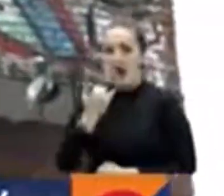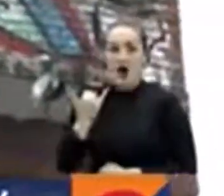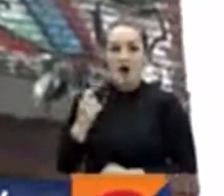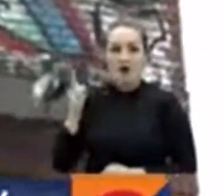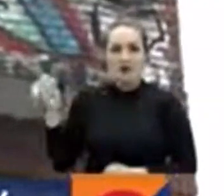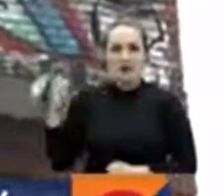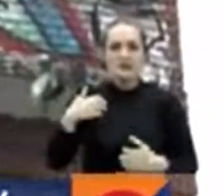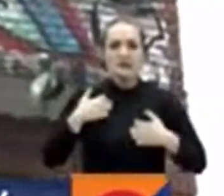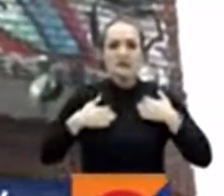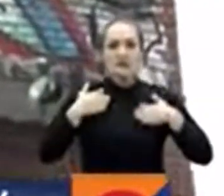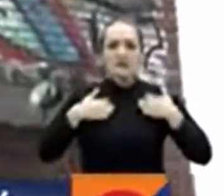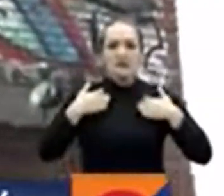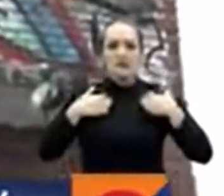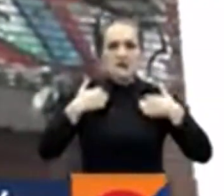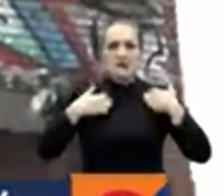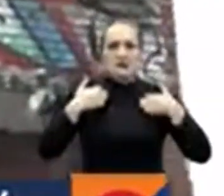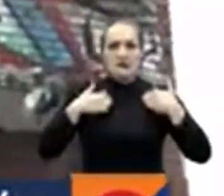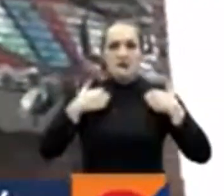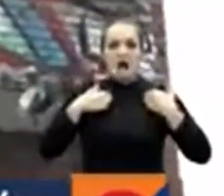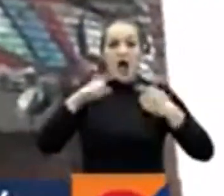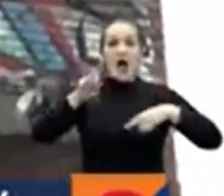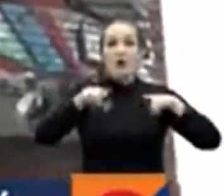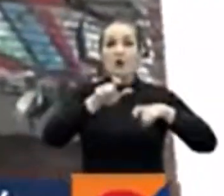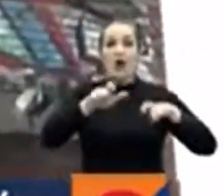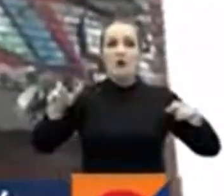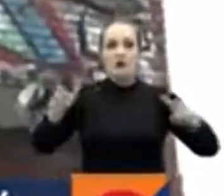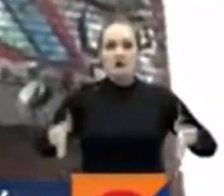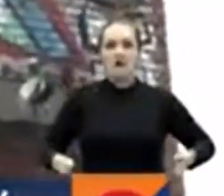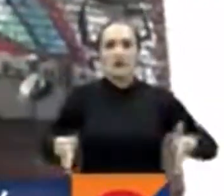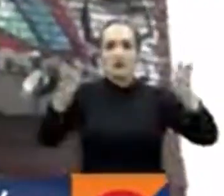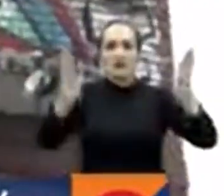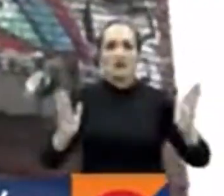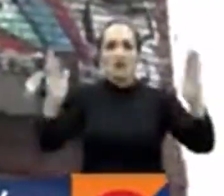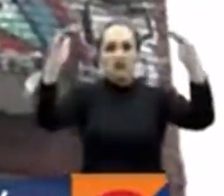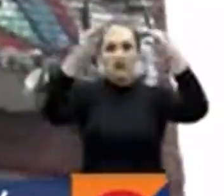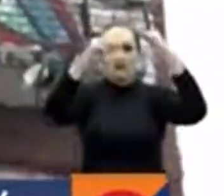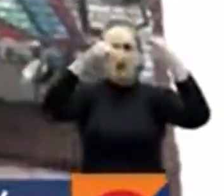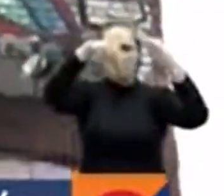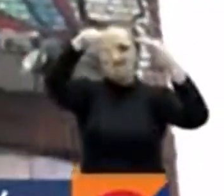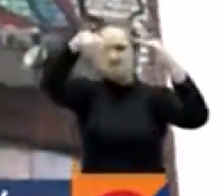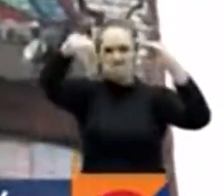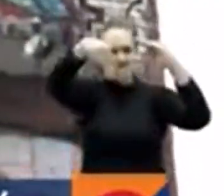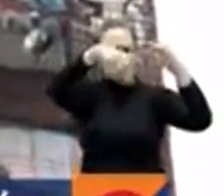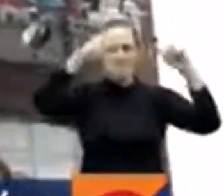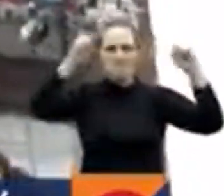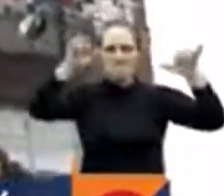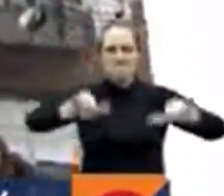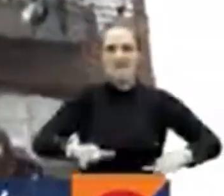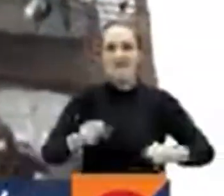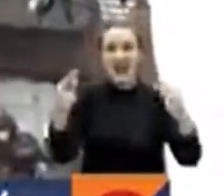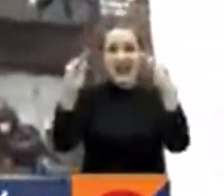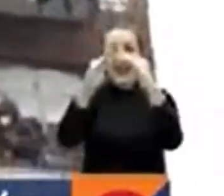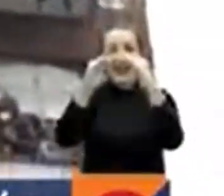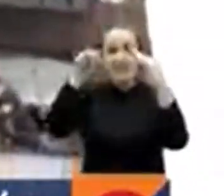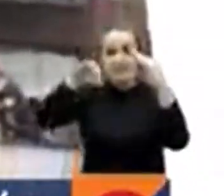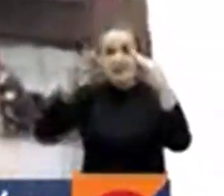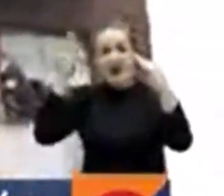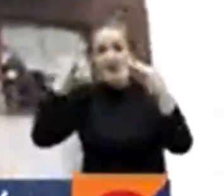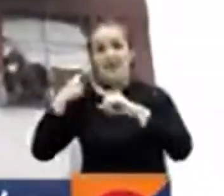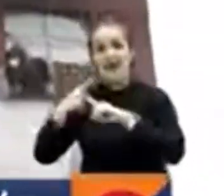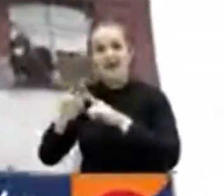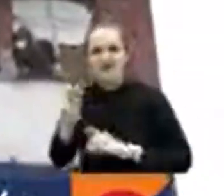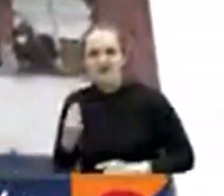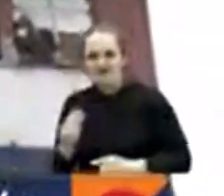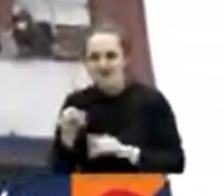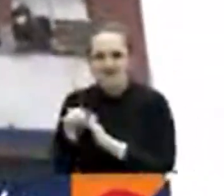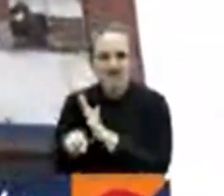tensión justamente con algunos ciudadanos pues las autoridades pretendían demoler hoy una de las casas utilizadas por la organización criminal Los